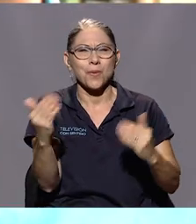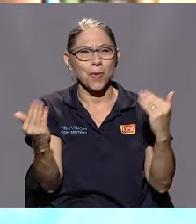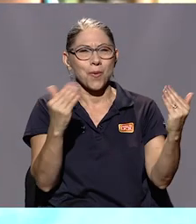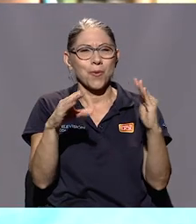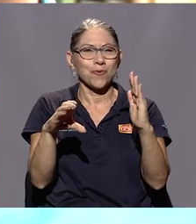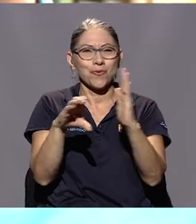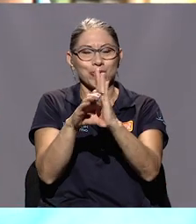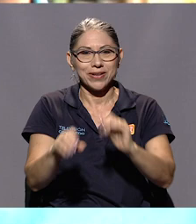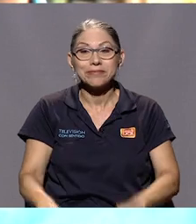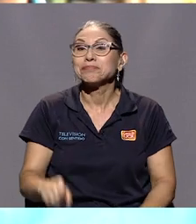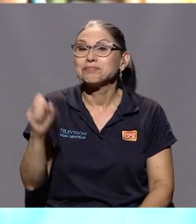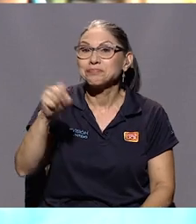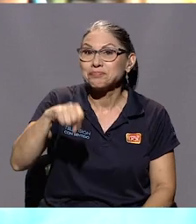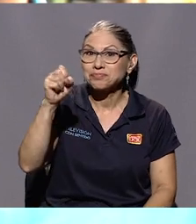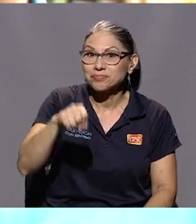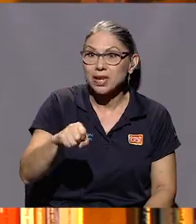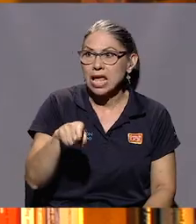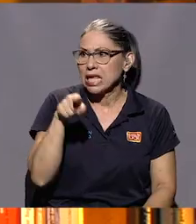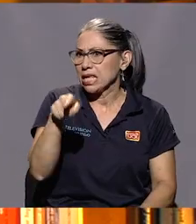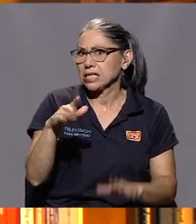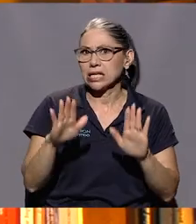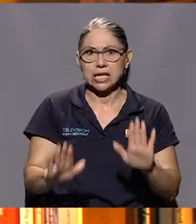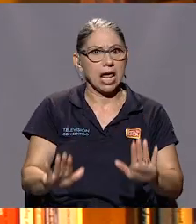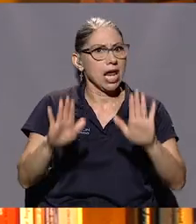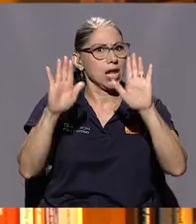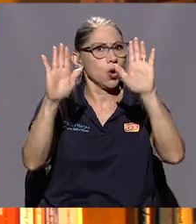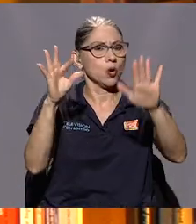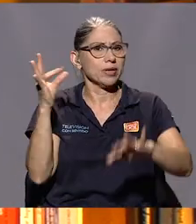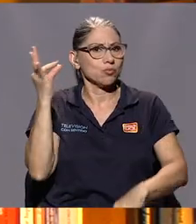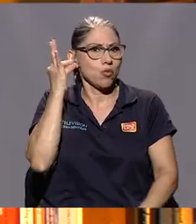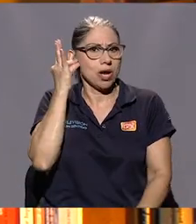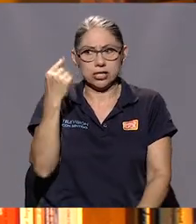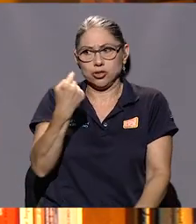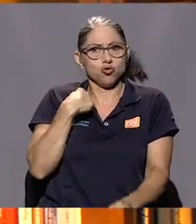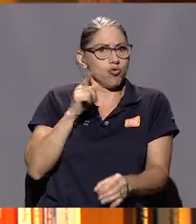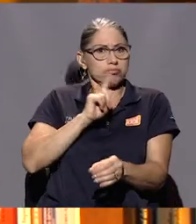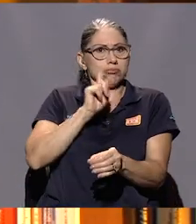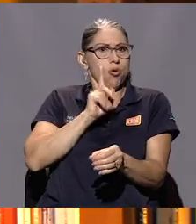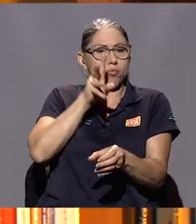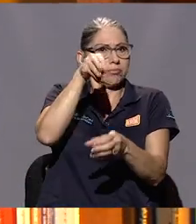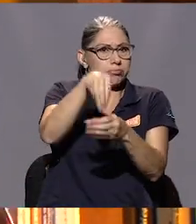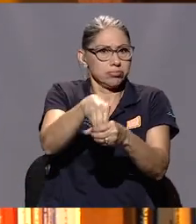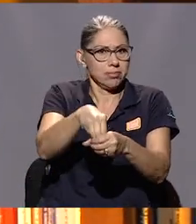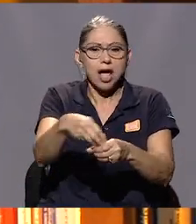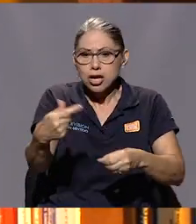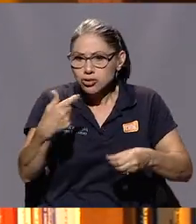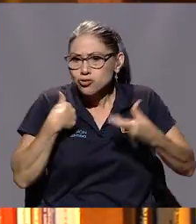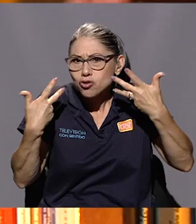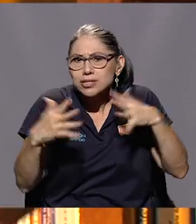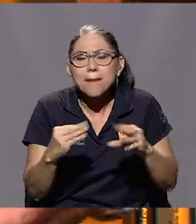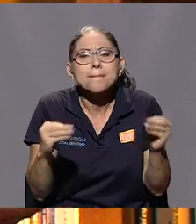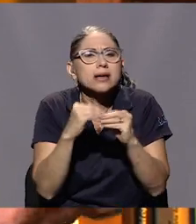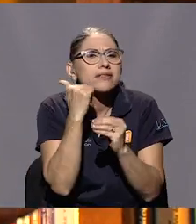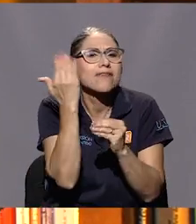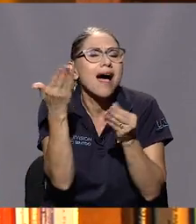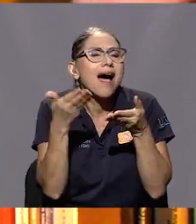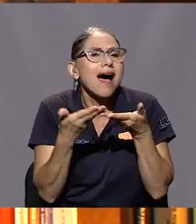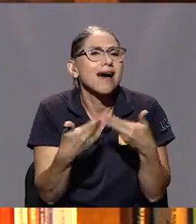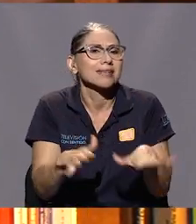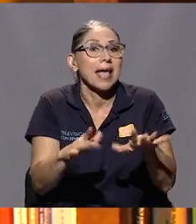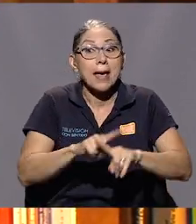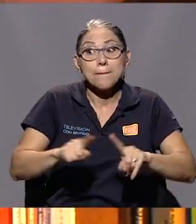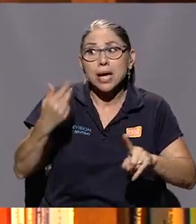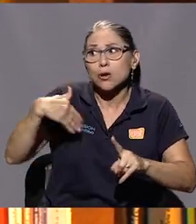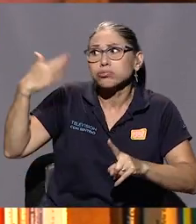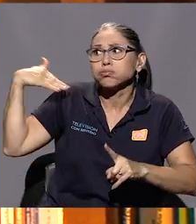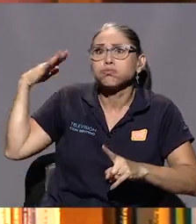y esas enormes mujeres, obviamente entre las que no me cuento, yo tuve el camino abierto, no,